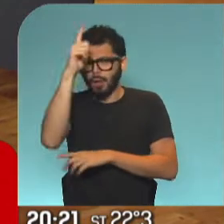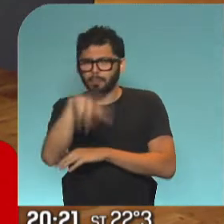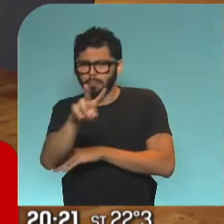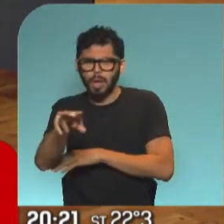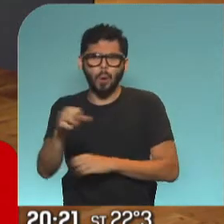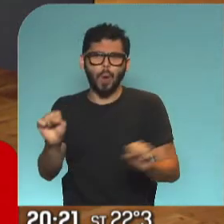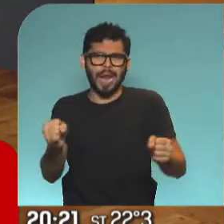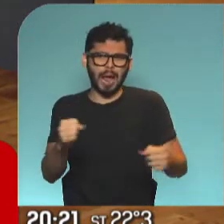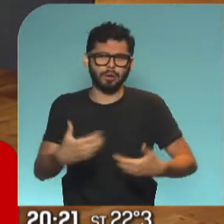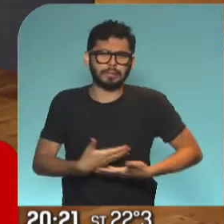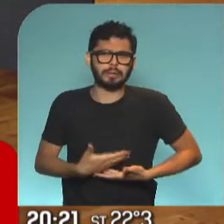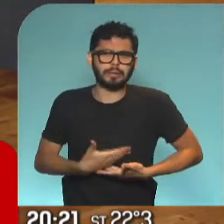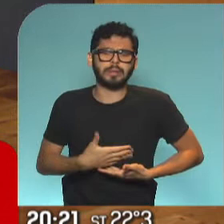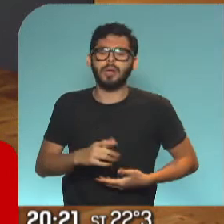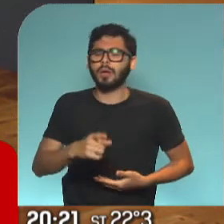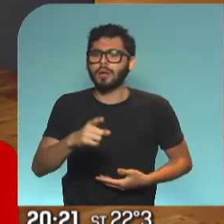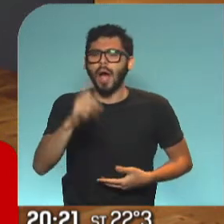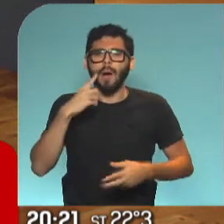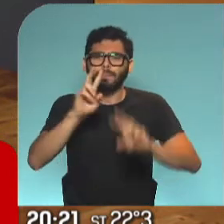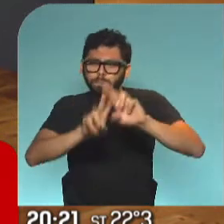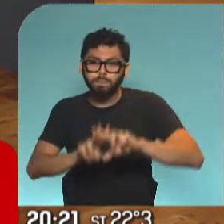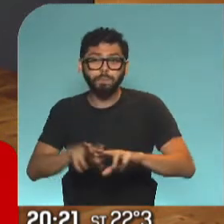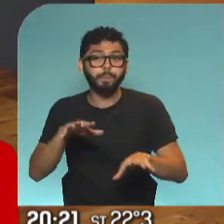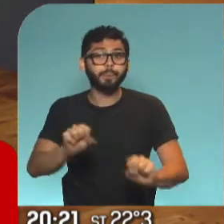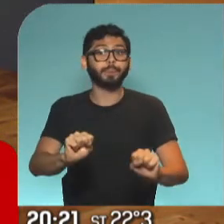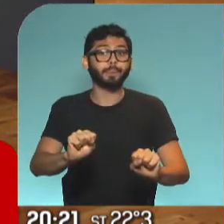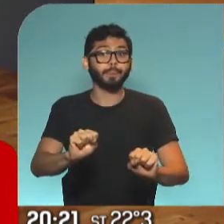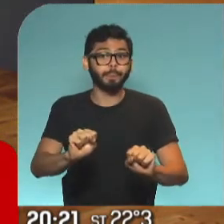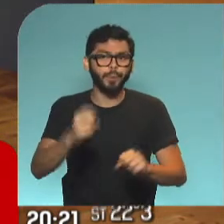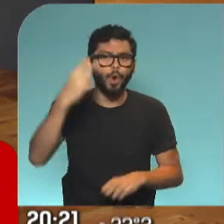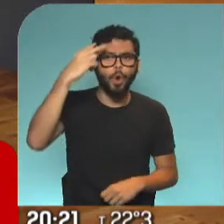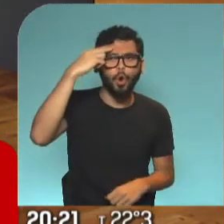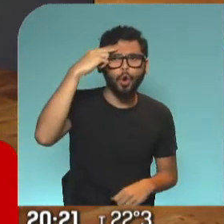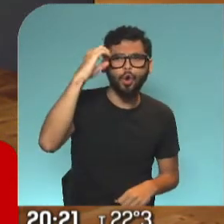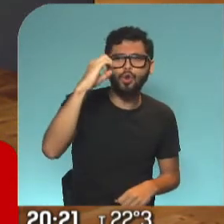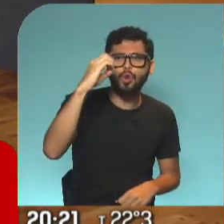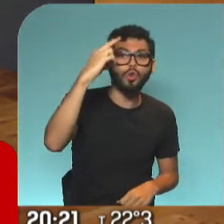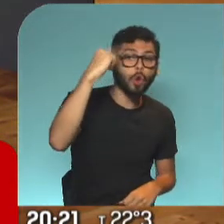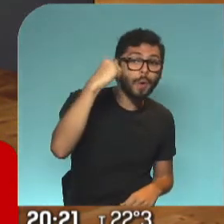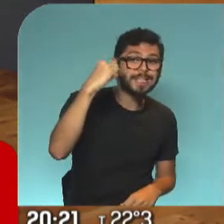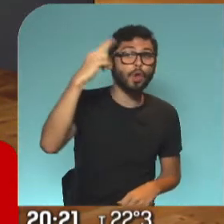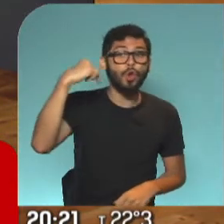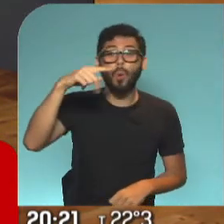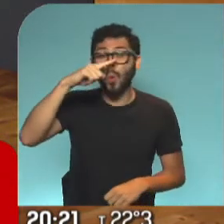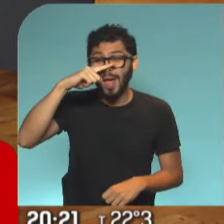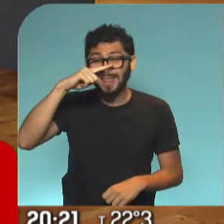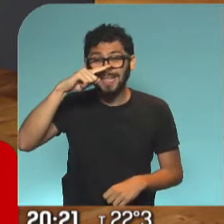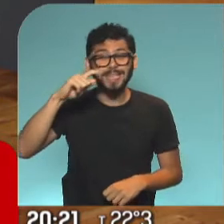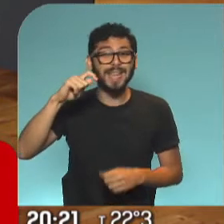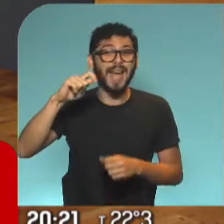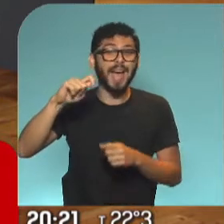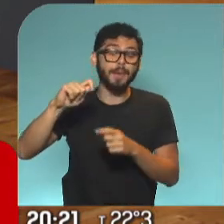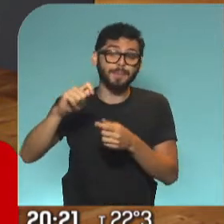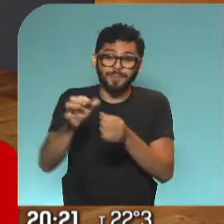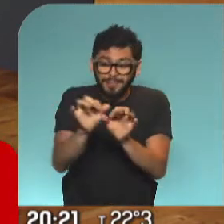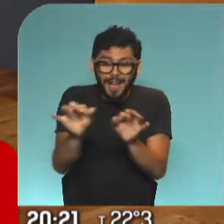con un chiquito de corta edad, la requisan y le encuentran que tenía 997 gramos de clorhidrato de cocaína con